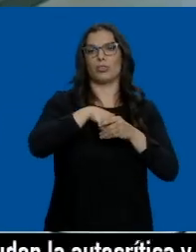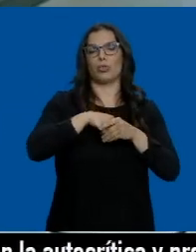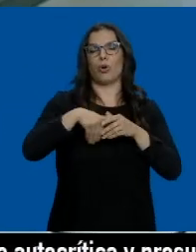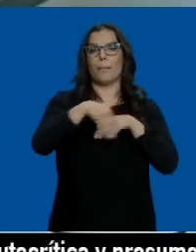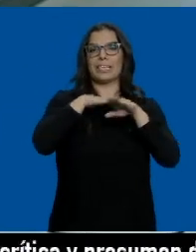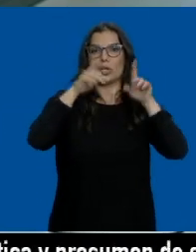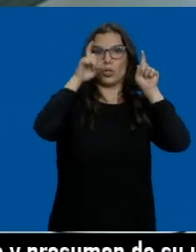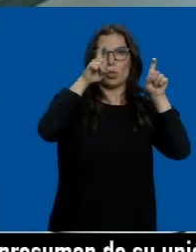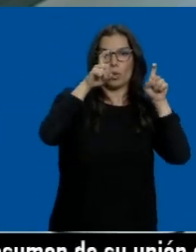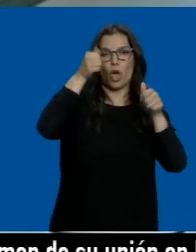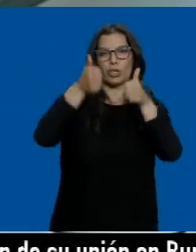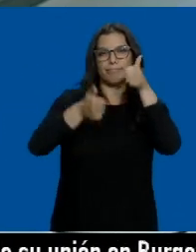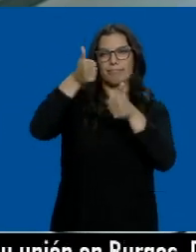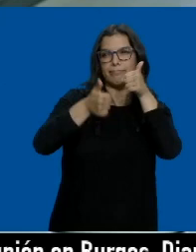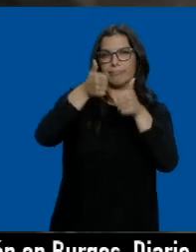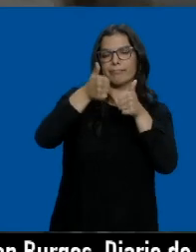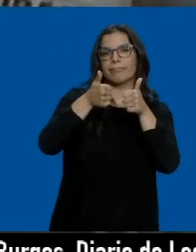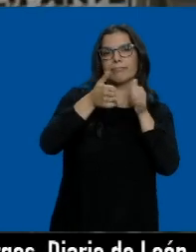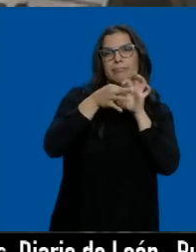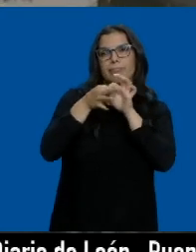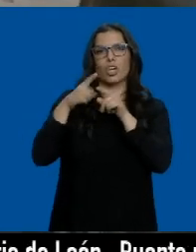compartirá competencias con trabajo.